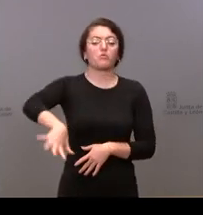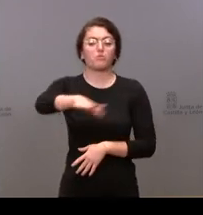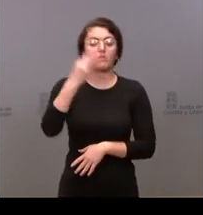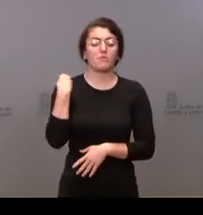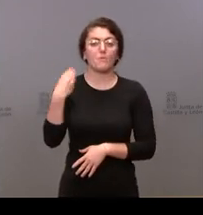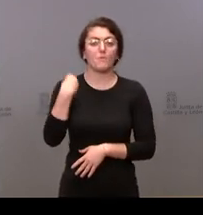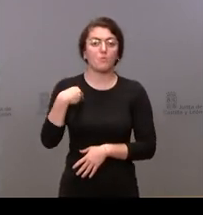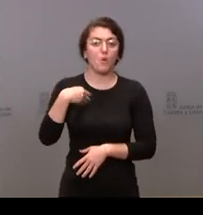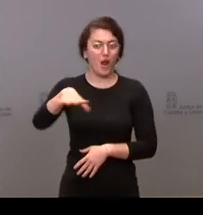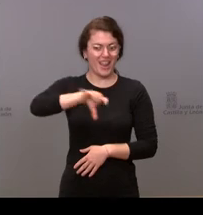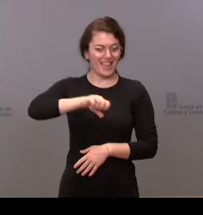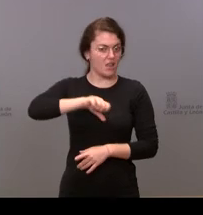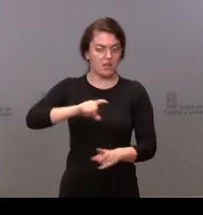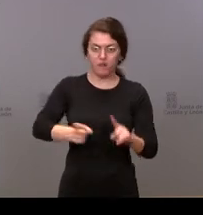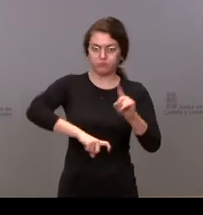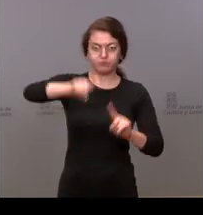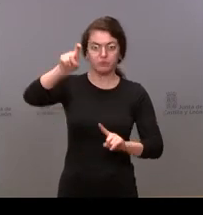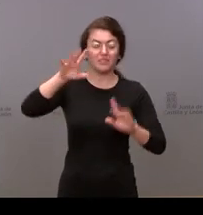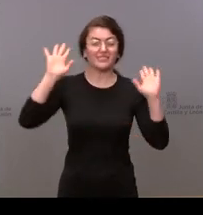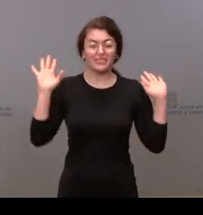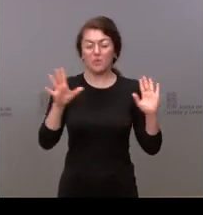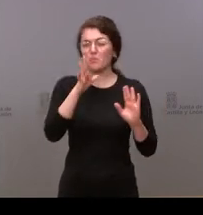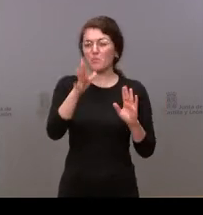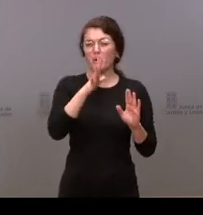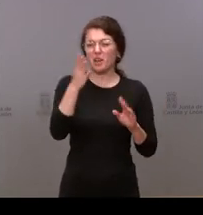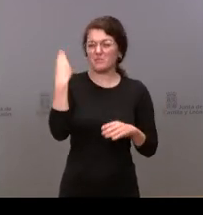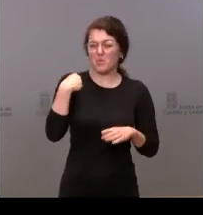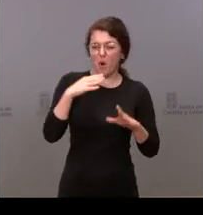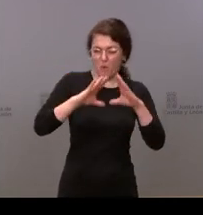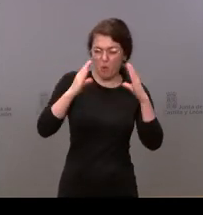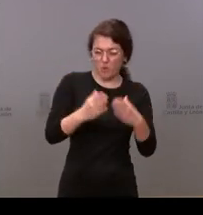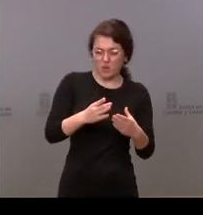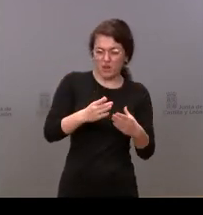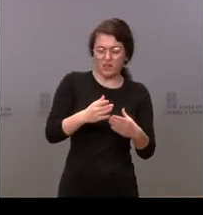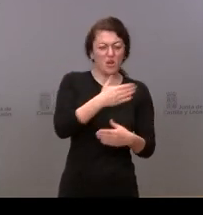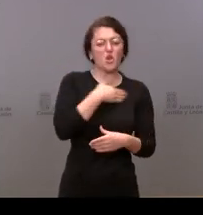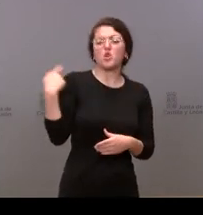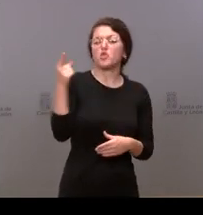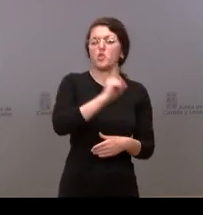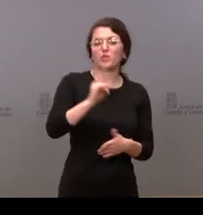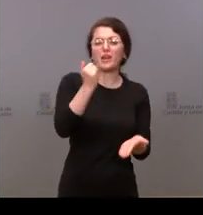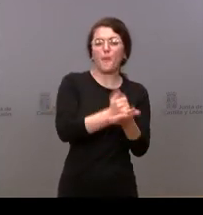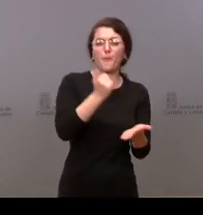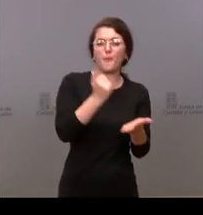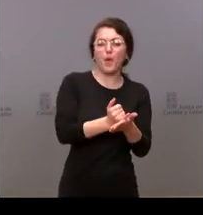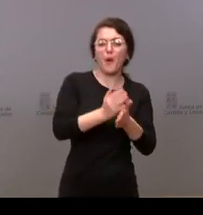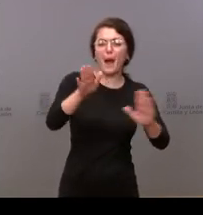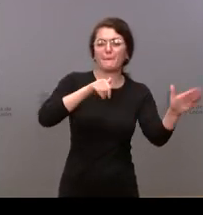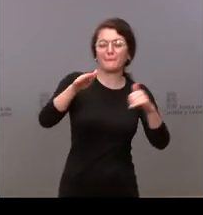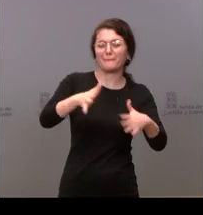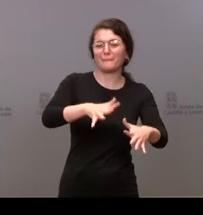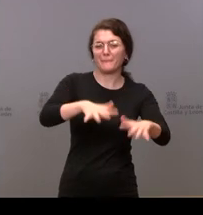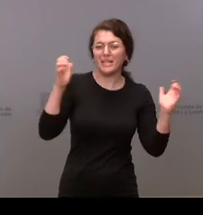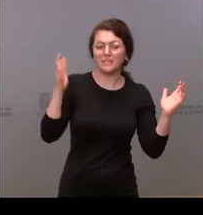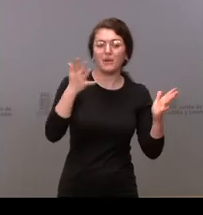incidencia se desbocaba entonces porque la junta de Castilla no es partidaria de los cribados masivos desde hace muchos meses pero si lo es para